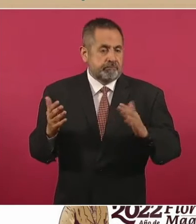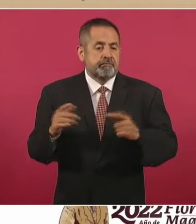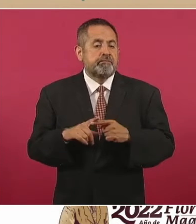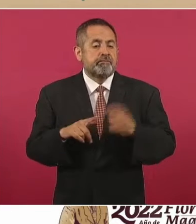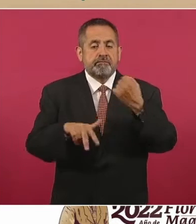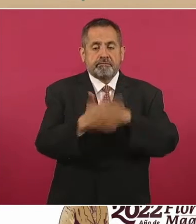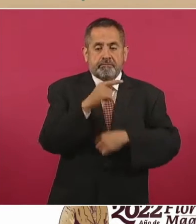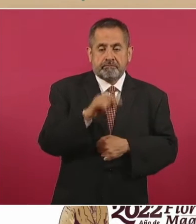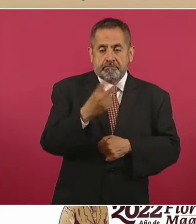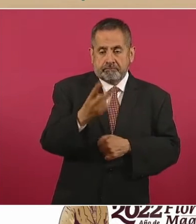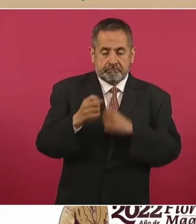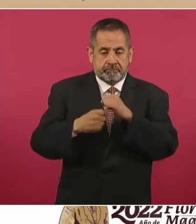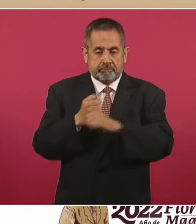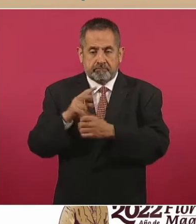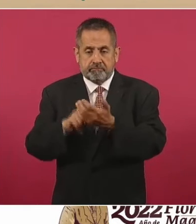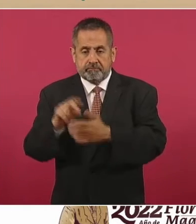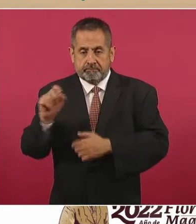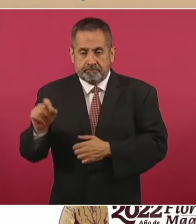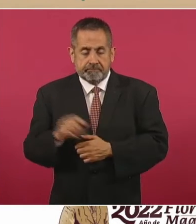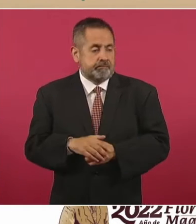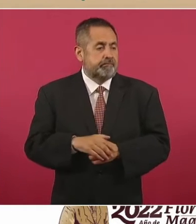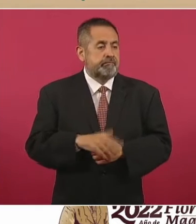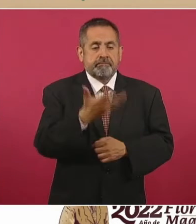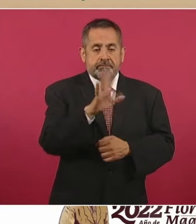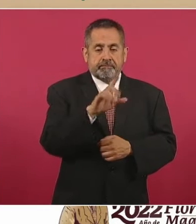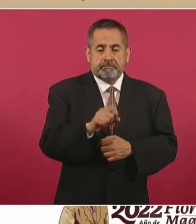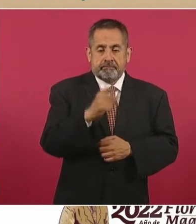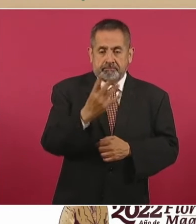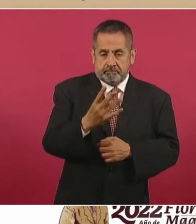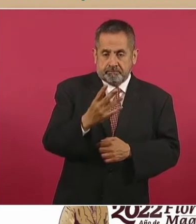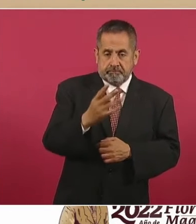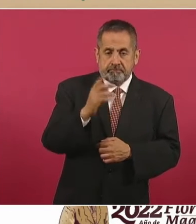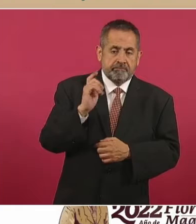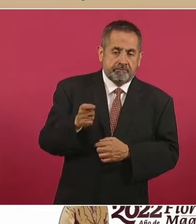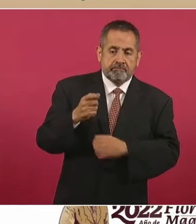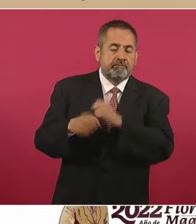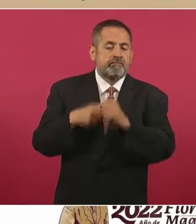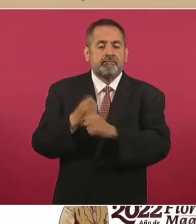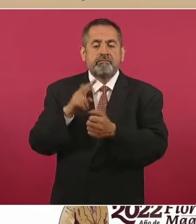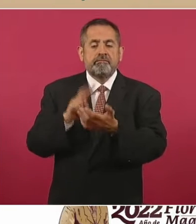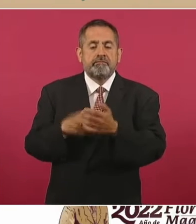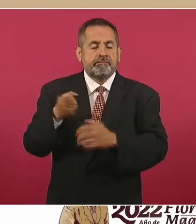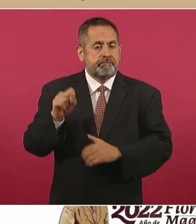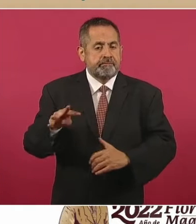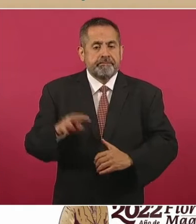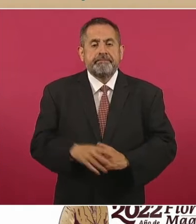punto dos con respecto al dos mil veinte y de diez punto cuatro respecto a dos mil diecinueve.